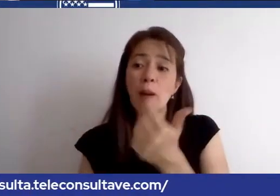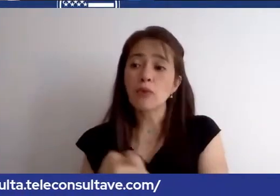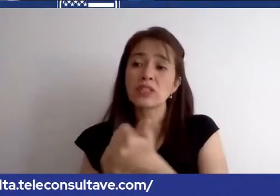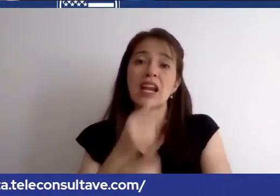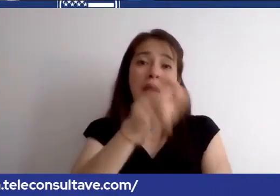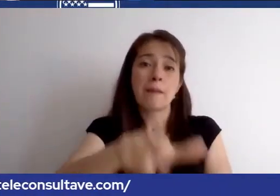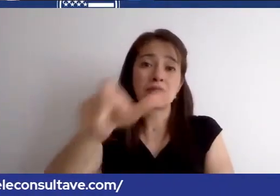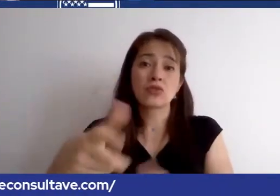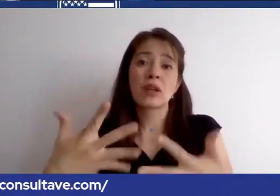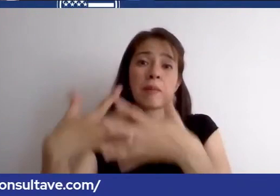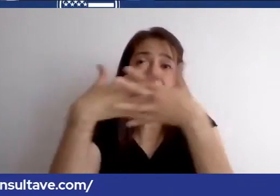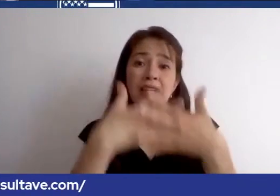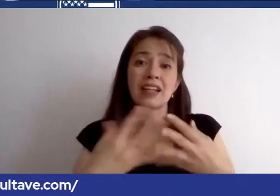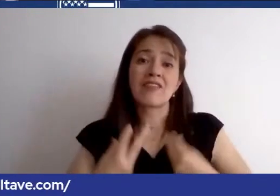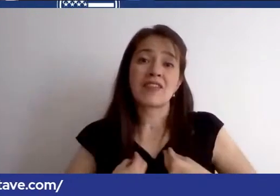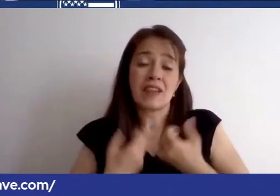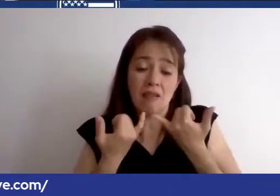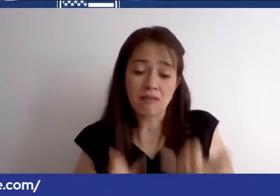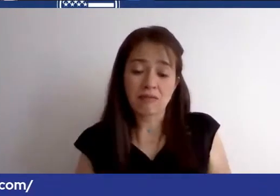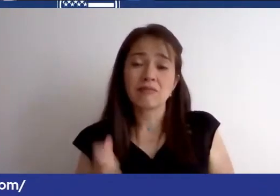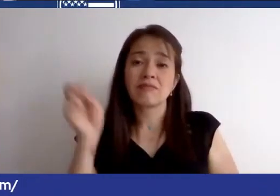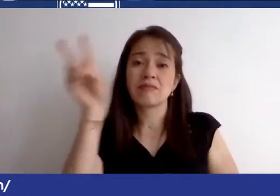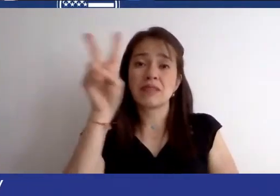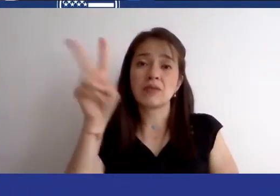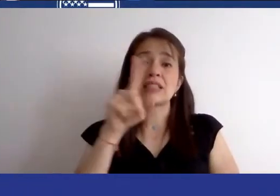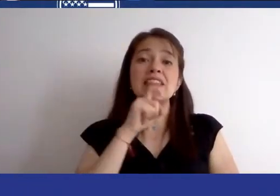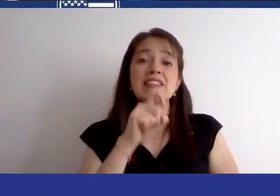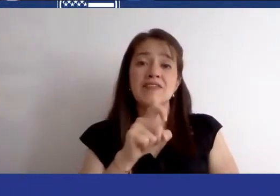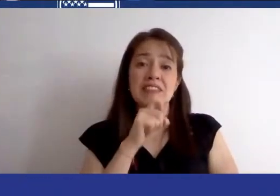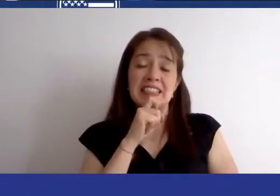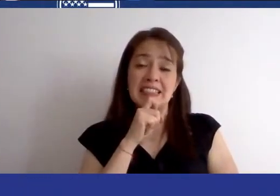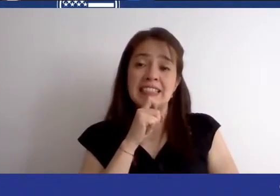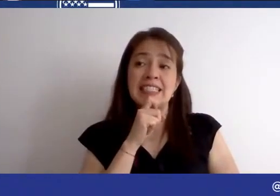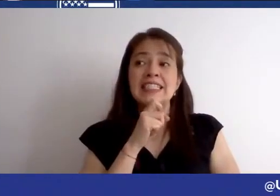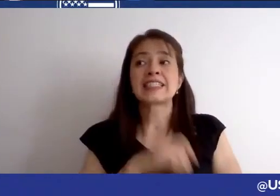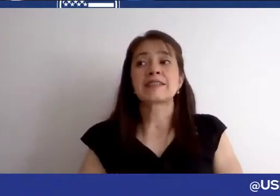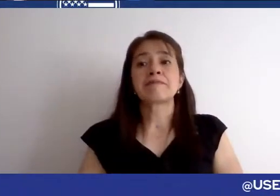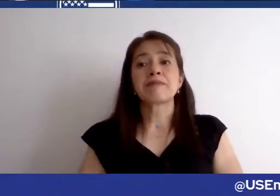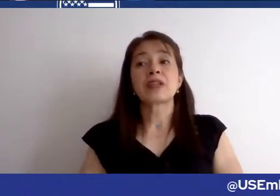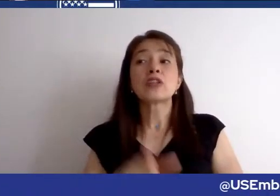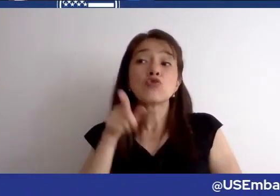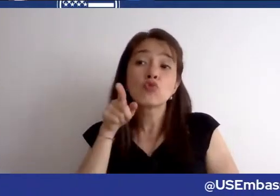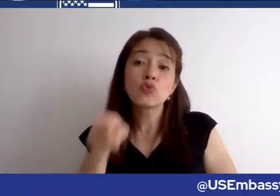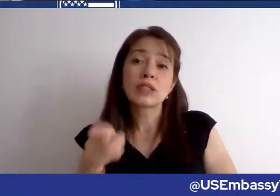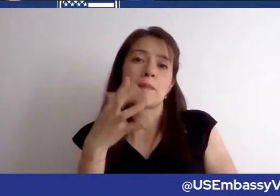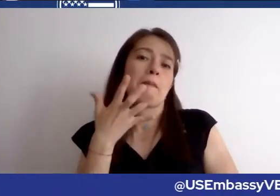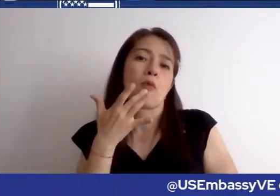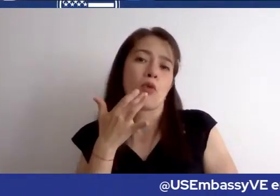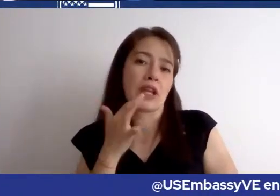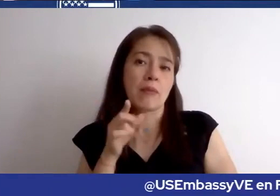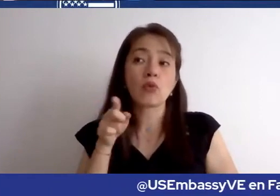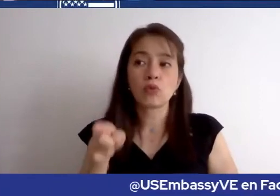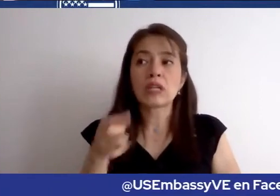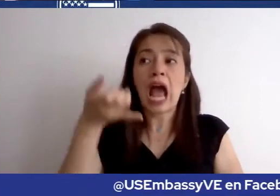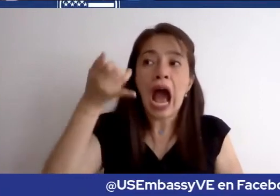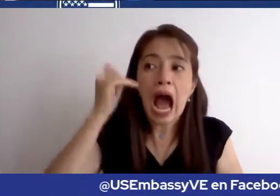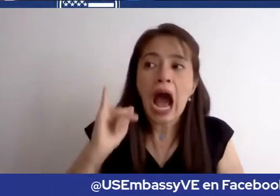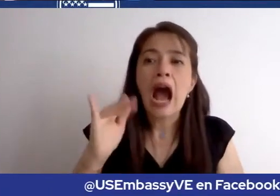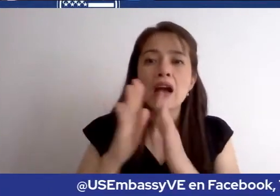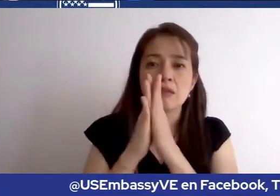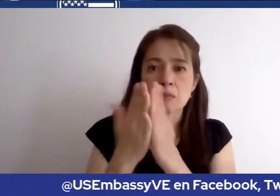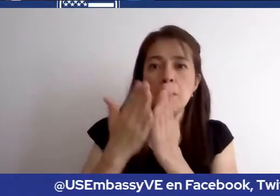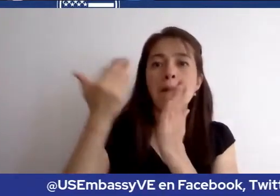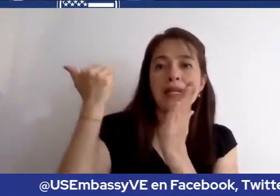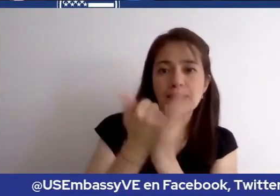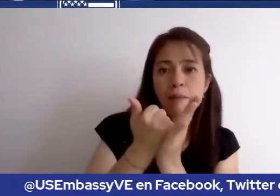en Venezuela ahora. Si tiene algo pasaporte y puede